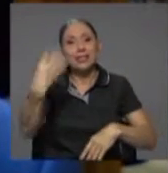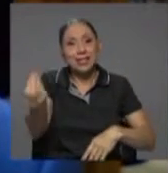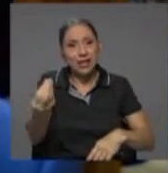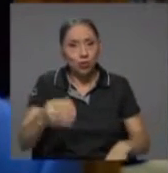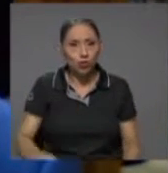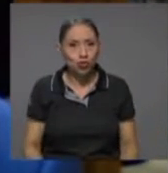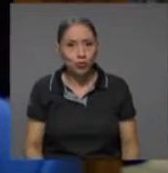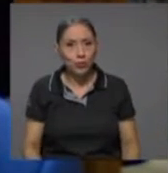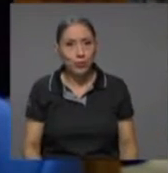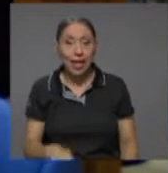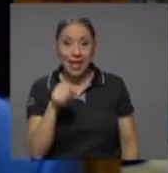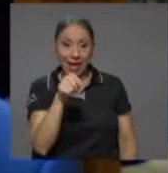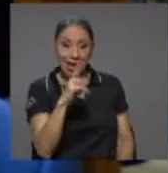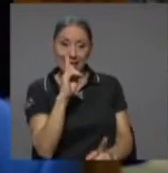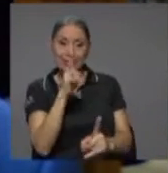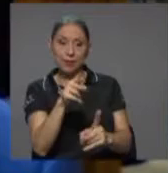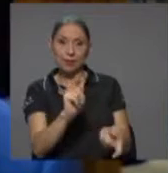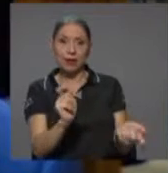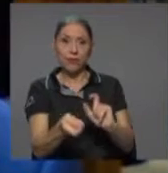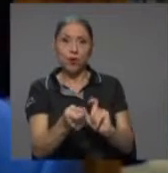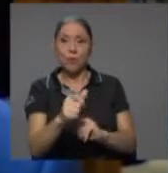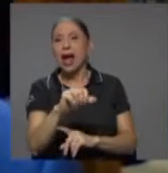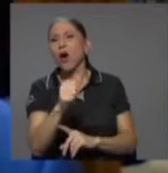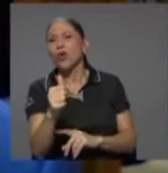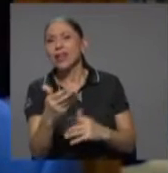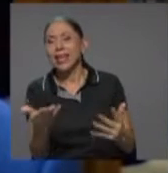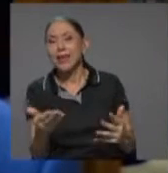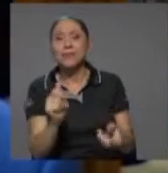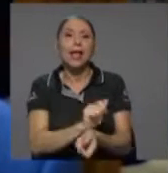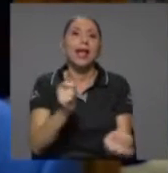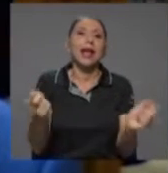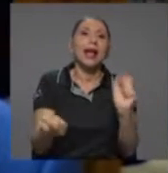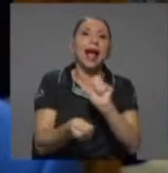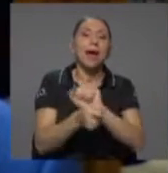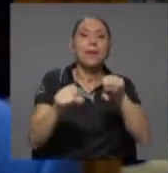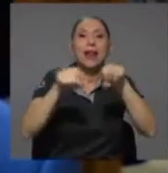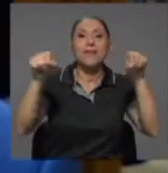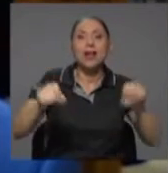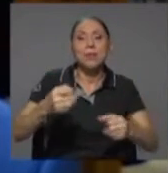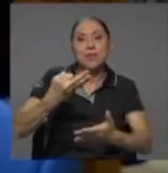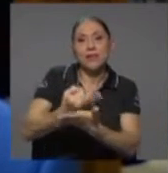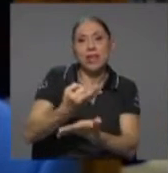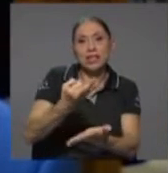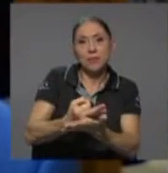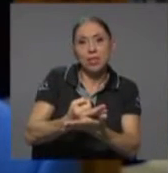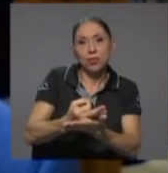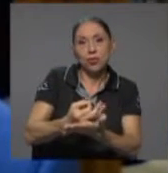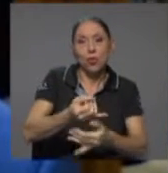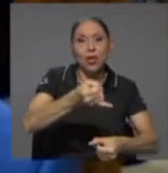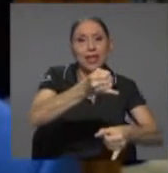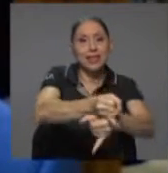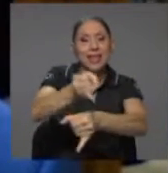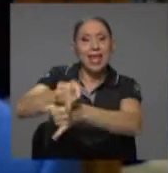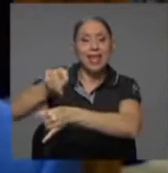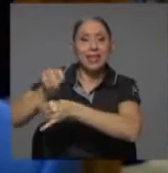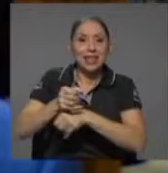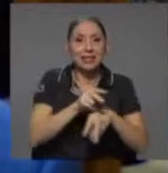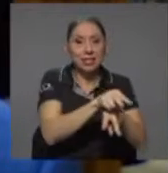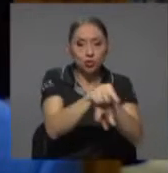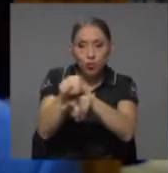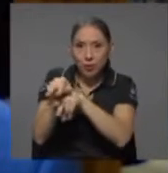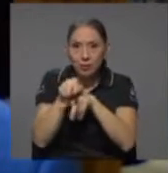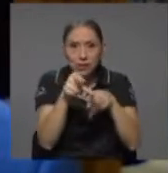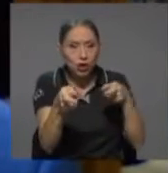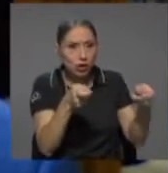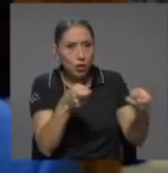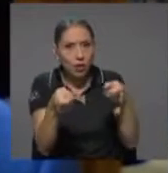esa reforma es que cambia el régimen de financiamiento de los entes de supervisión y regulación del